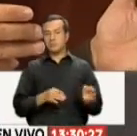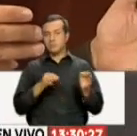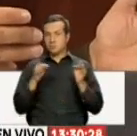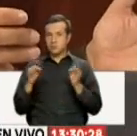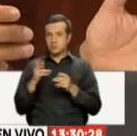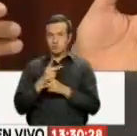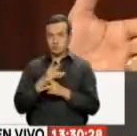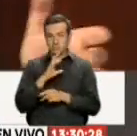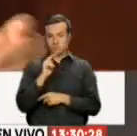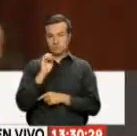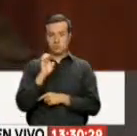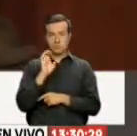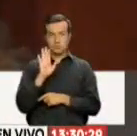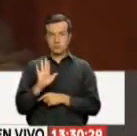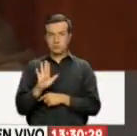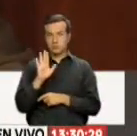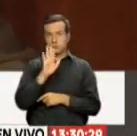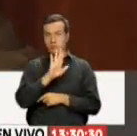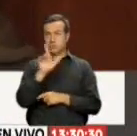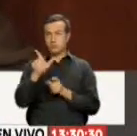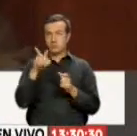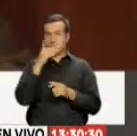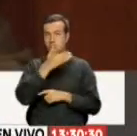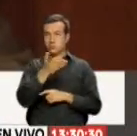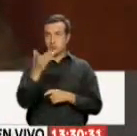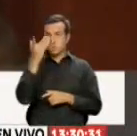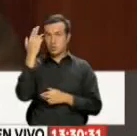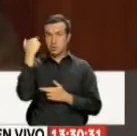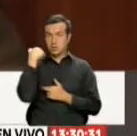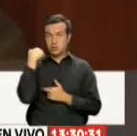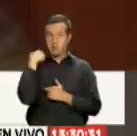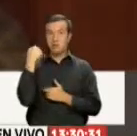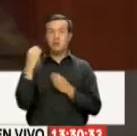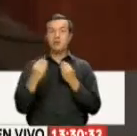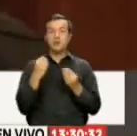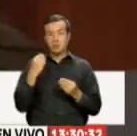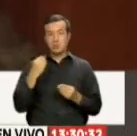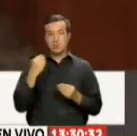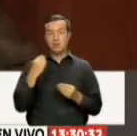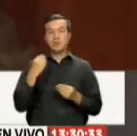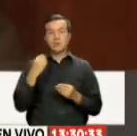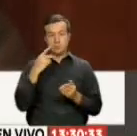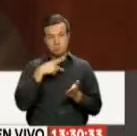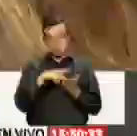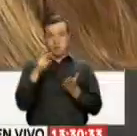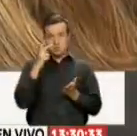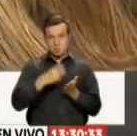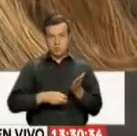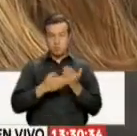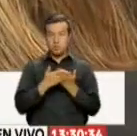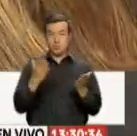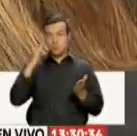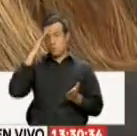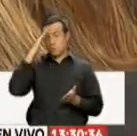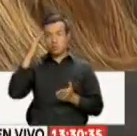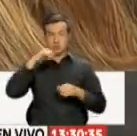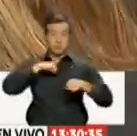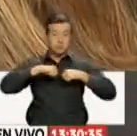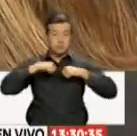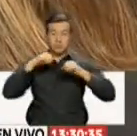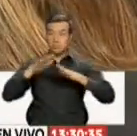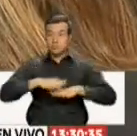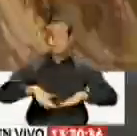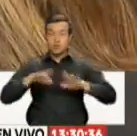Consejo Nacional Electoral Y ellos son Los encargados De que se Pague Esa multa La policía ejecutará Los